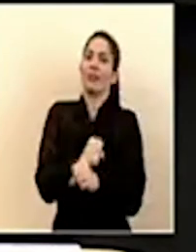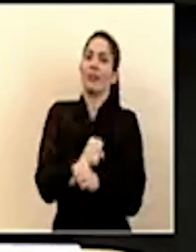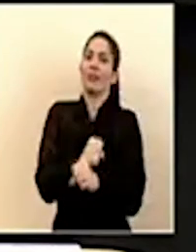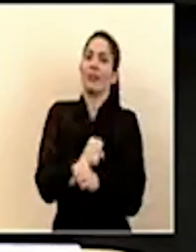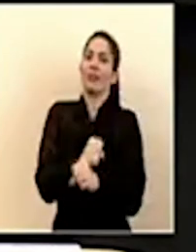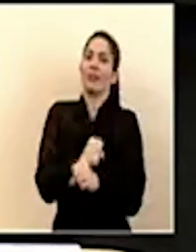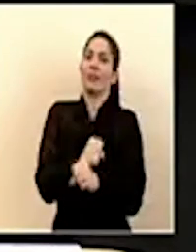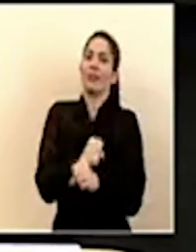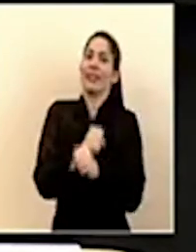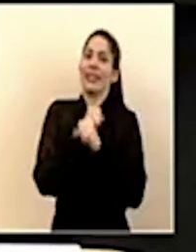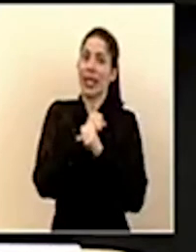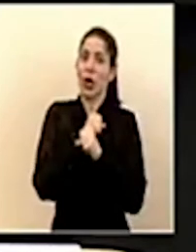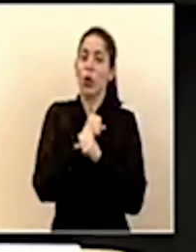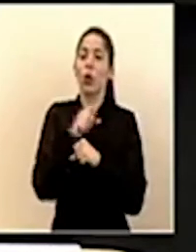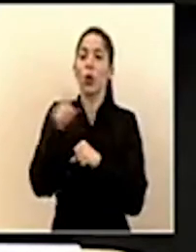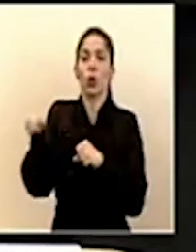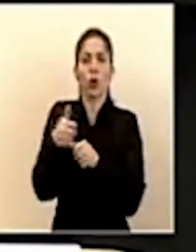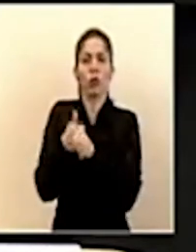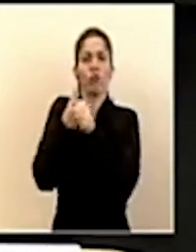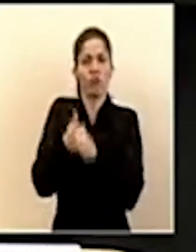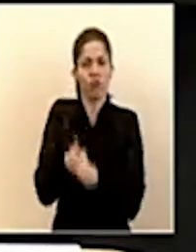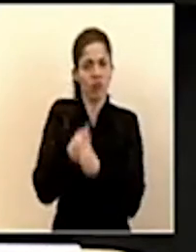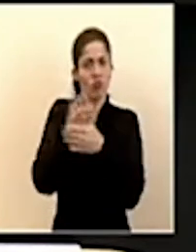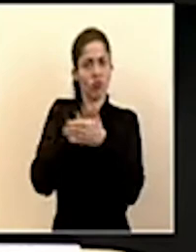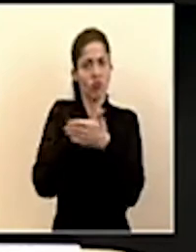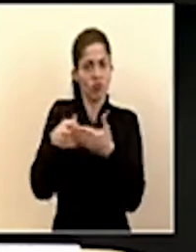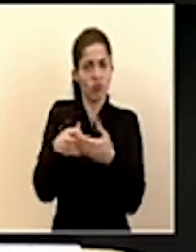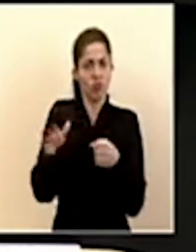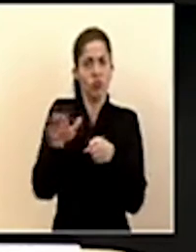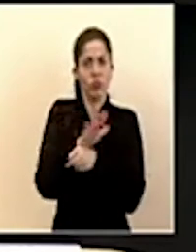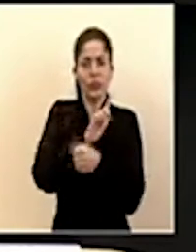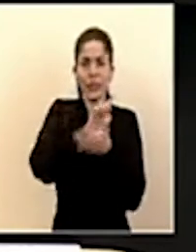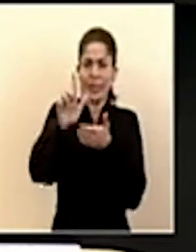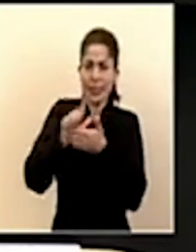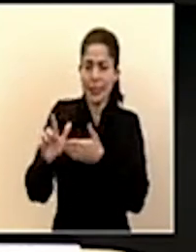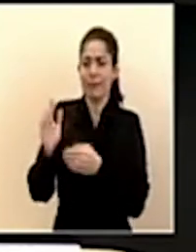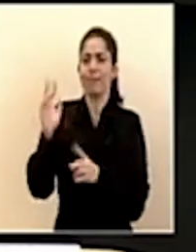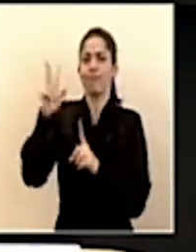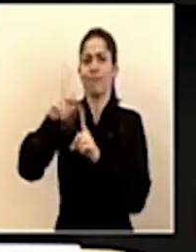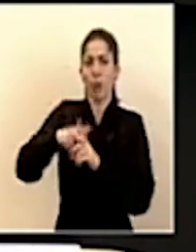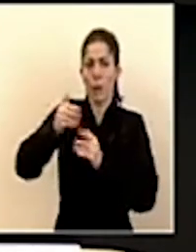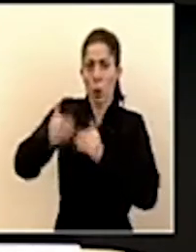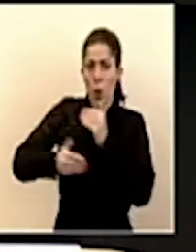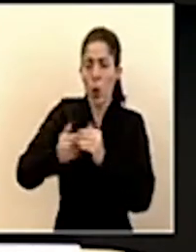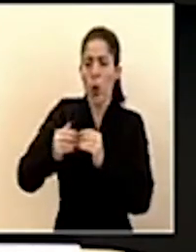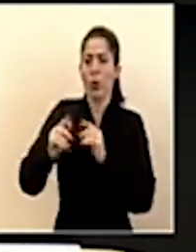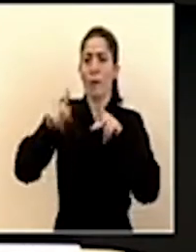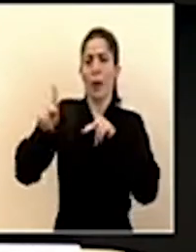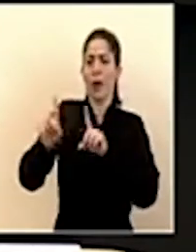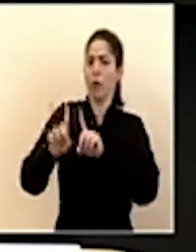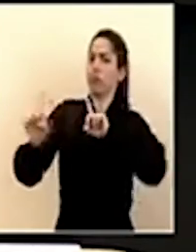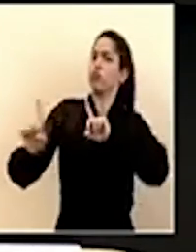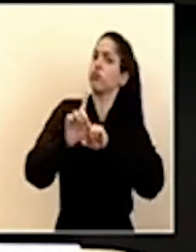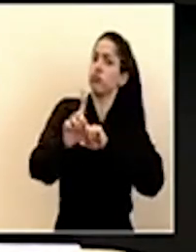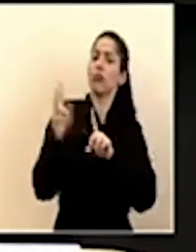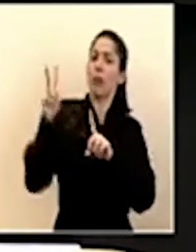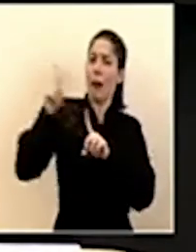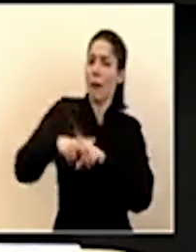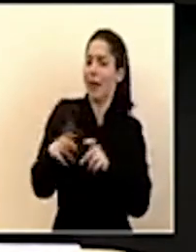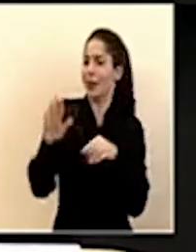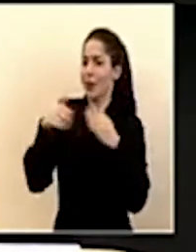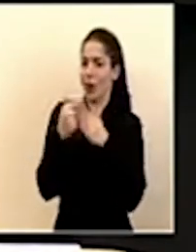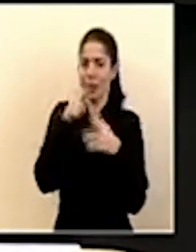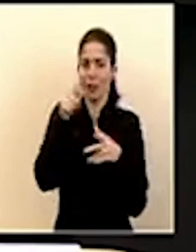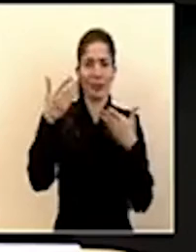de que se estén siguiendo los lineamientos en cuanto a higiene y protocolos distanciamiento social y todo lo que ya